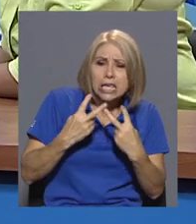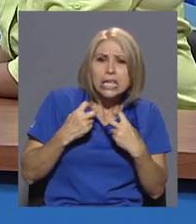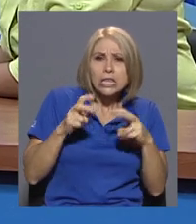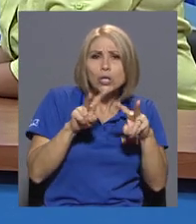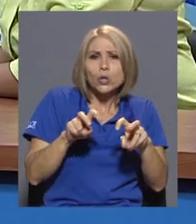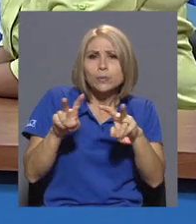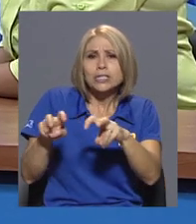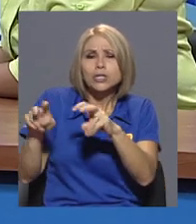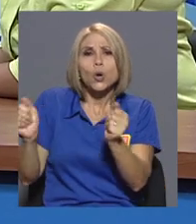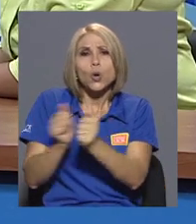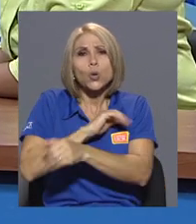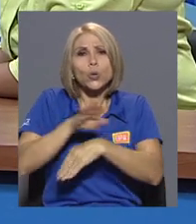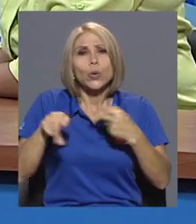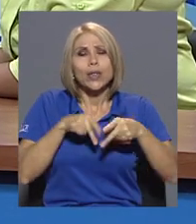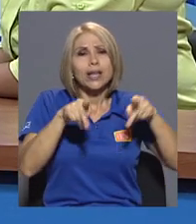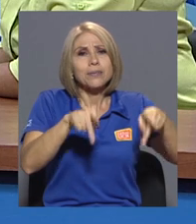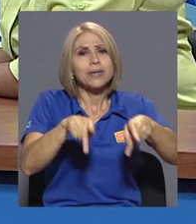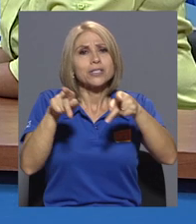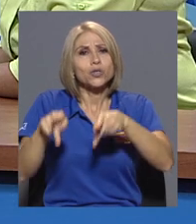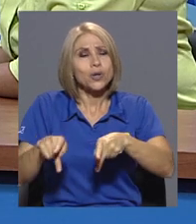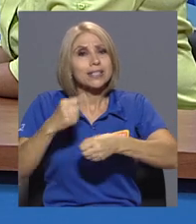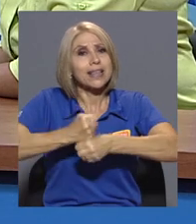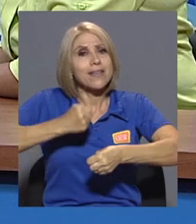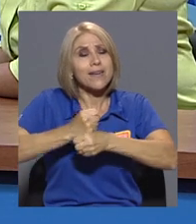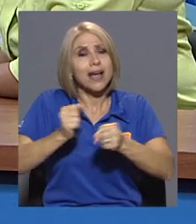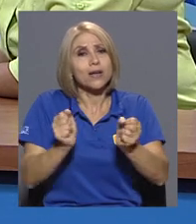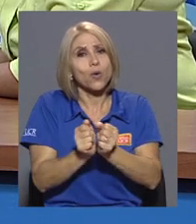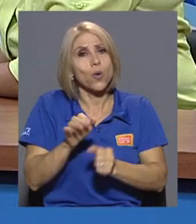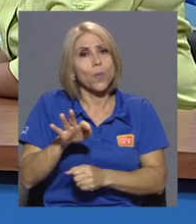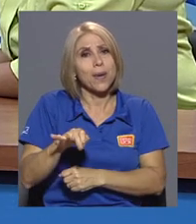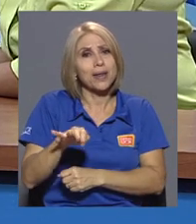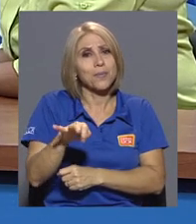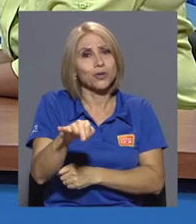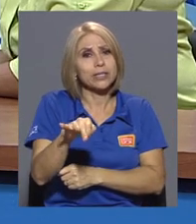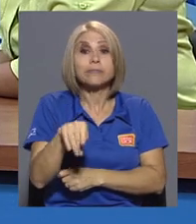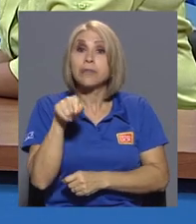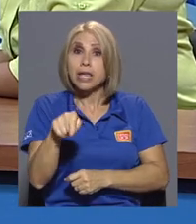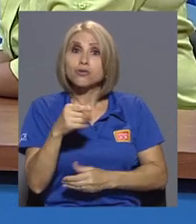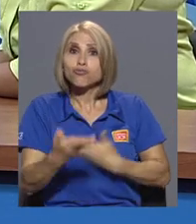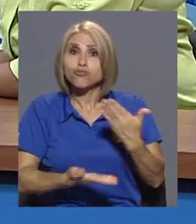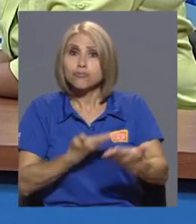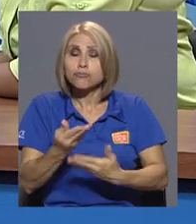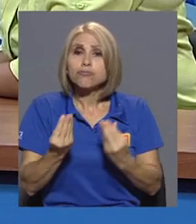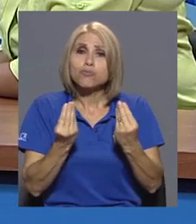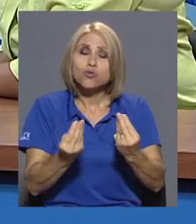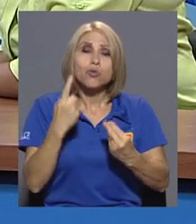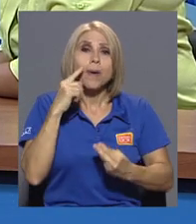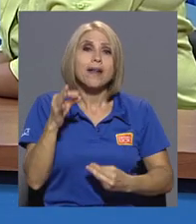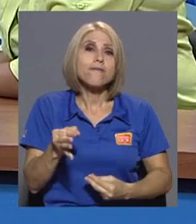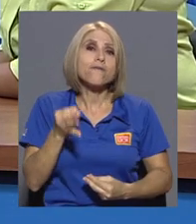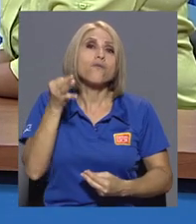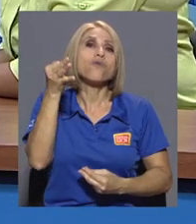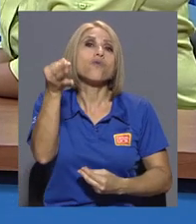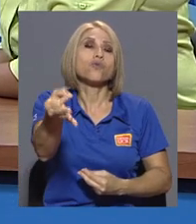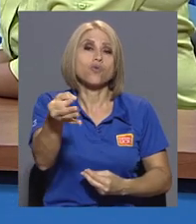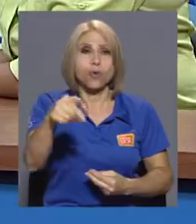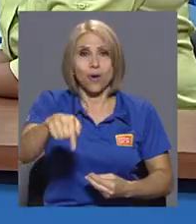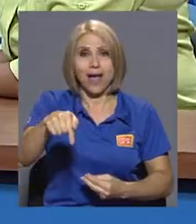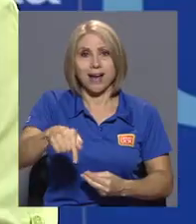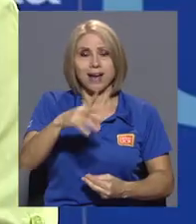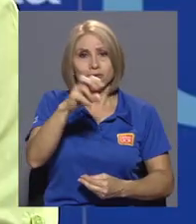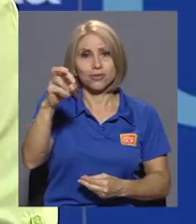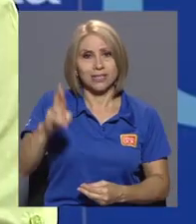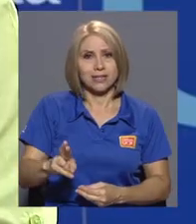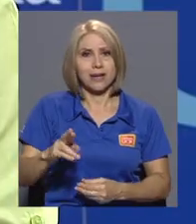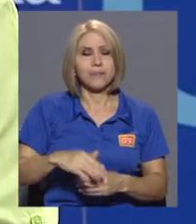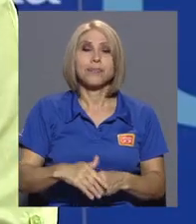personas que tienen que ver con los mariposarios ha de servir muchísimo para el futuro de este tema en nuestro país y